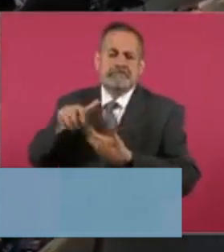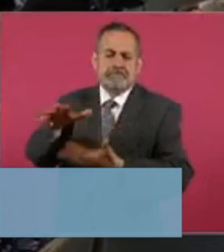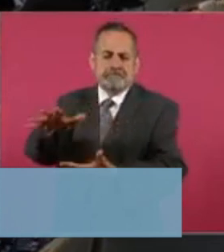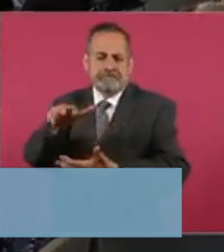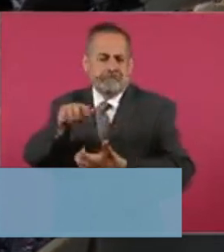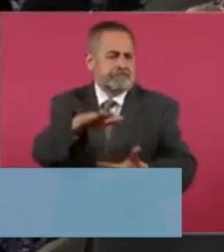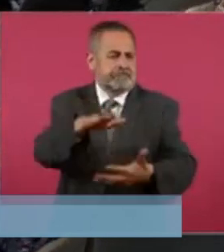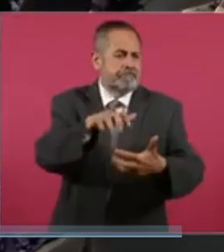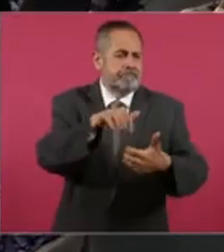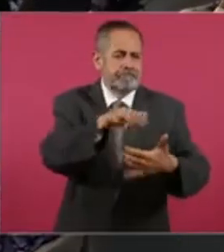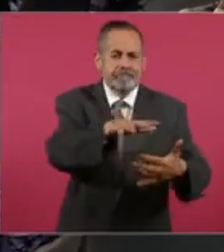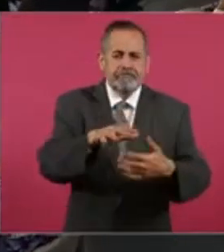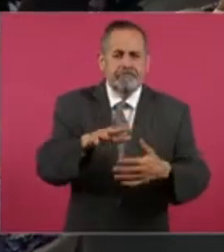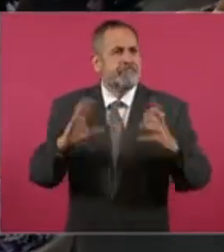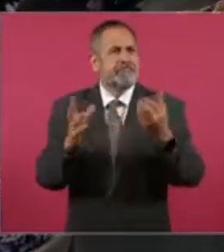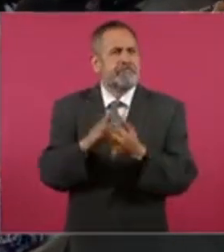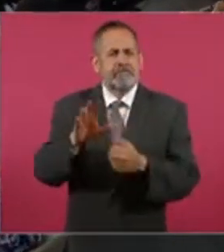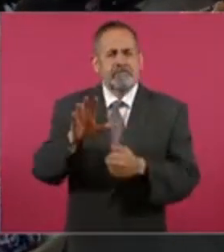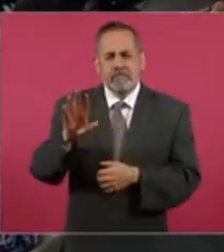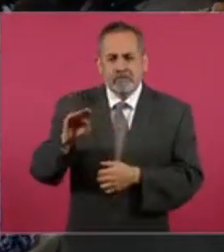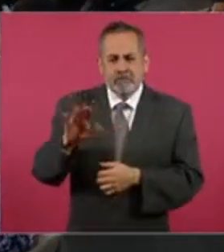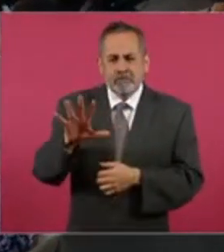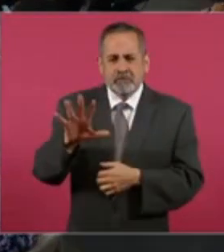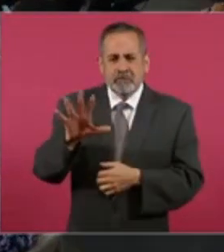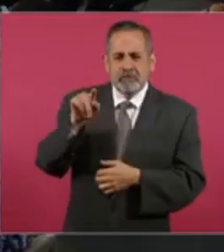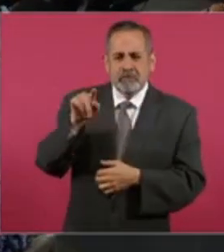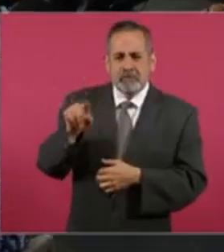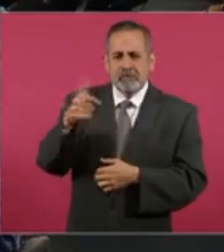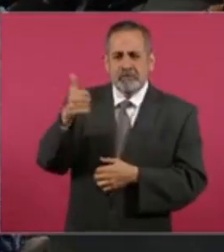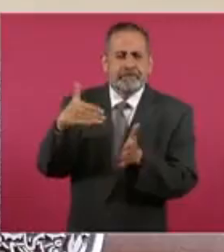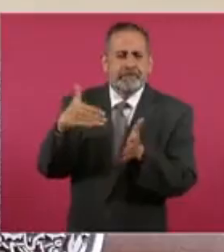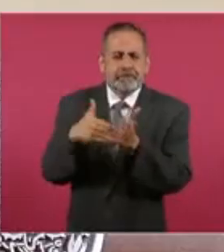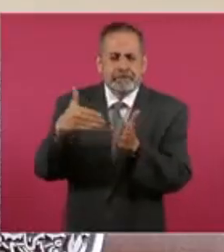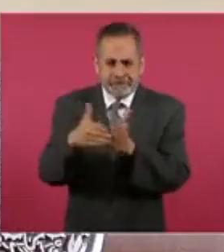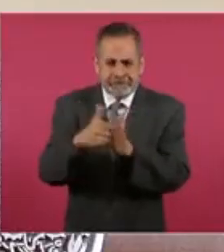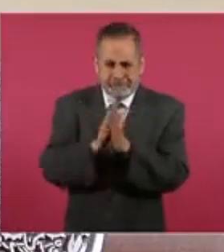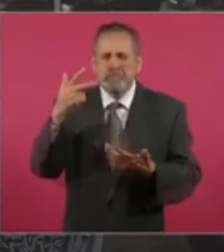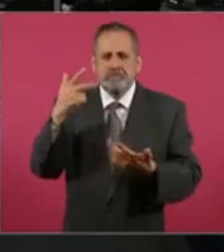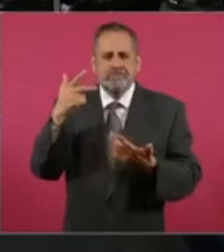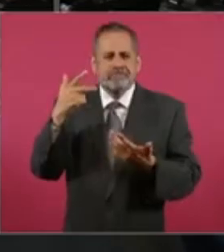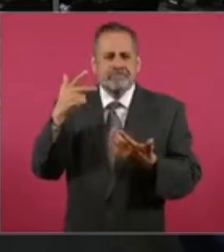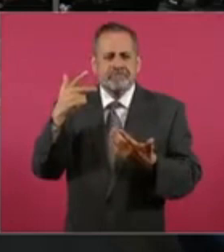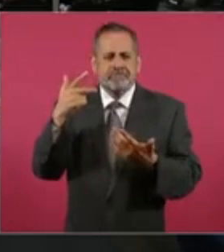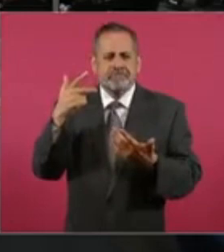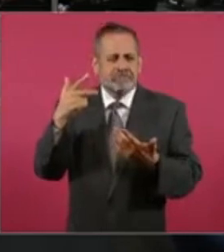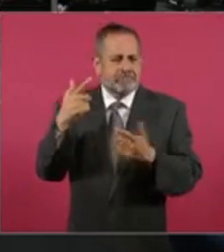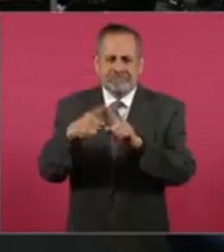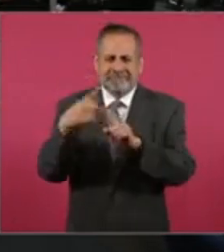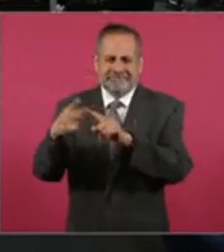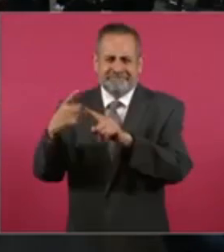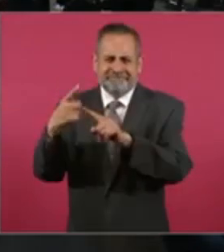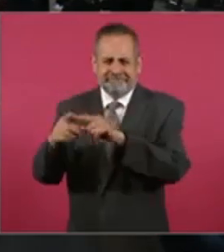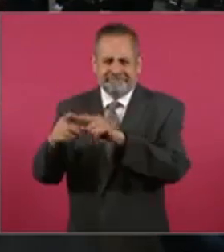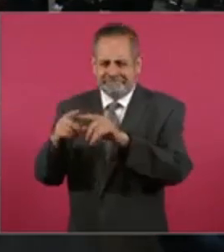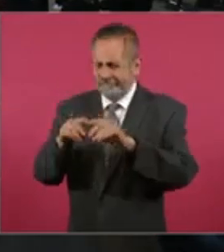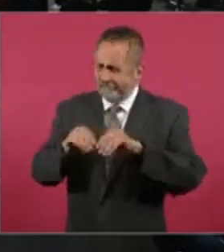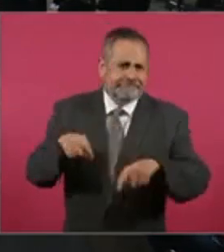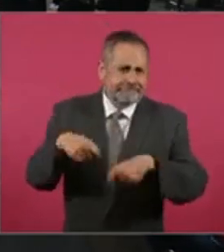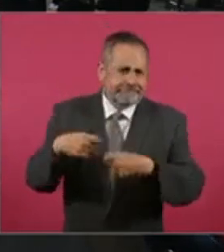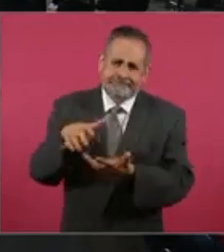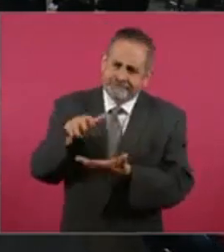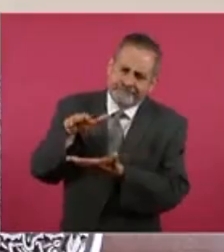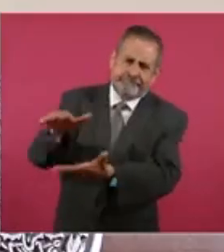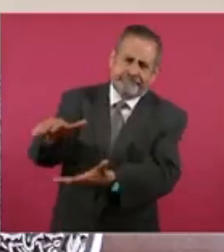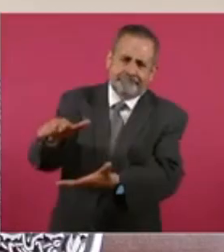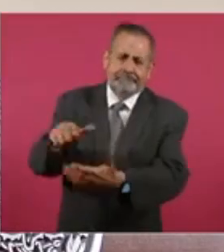casi 95.6 millones de libros en las escuelas. Quiero informarles a ustedes que donde no